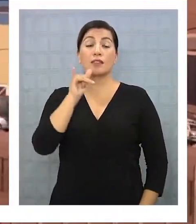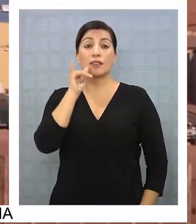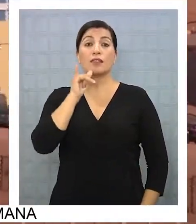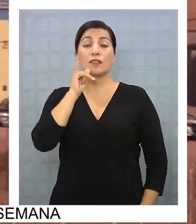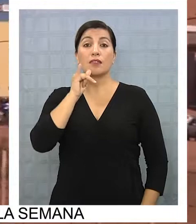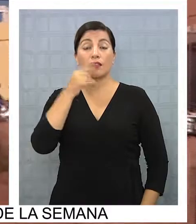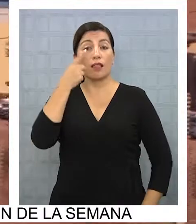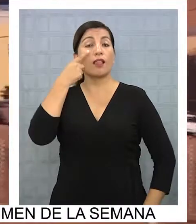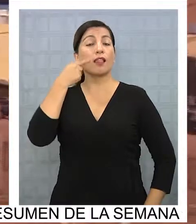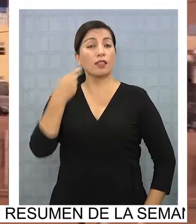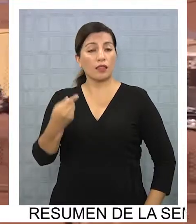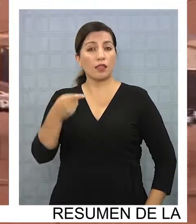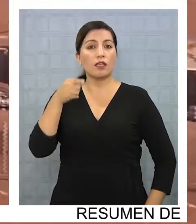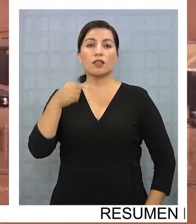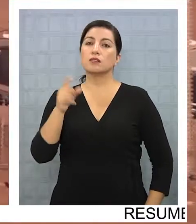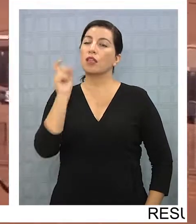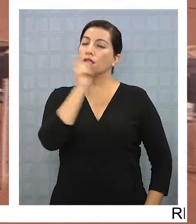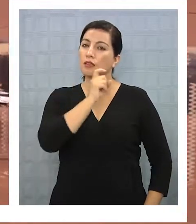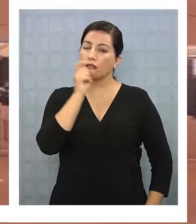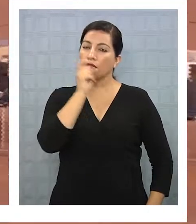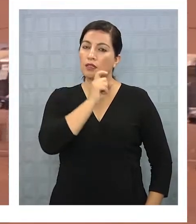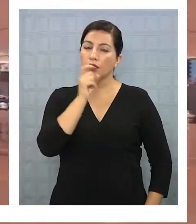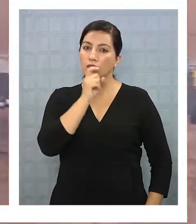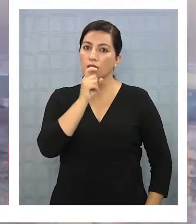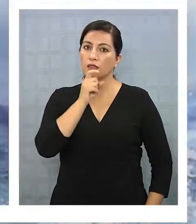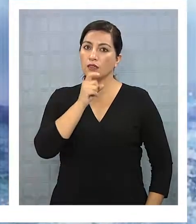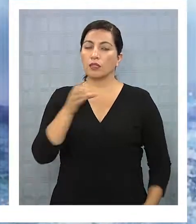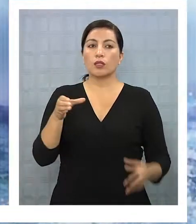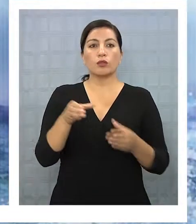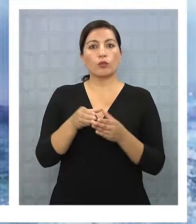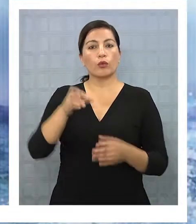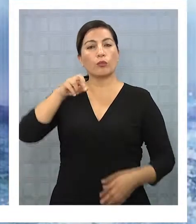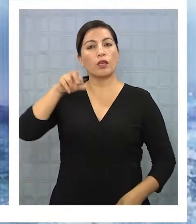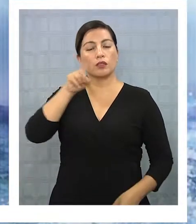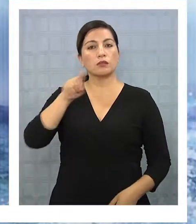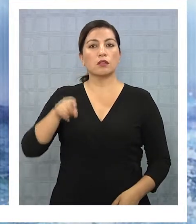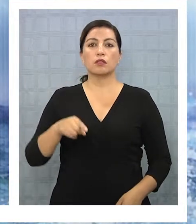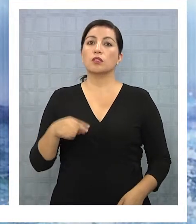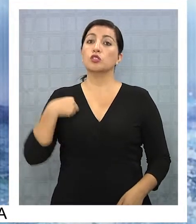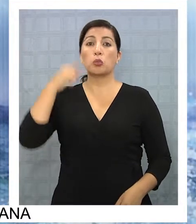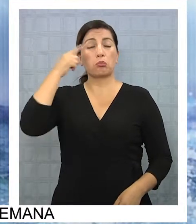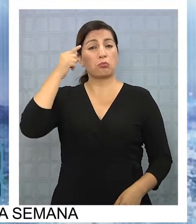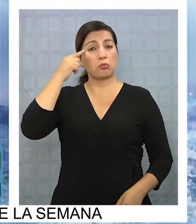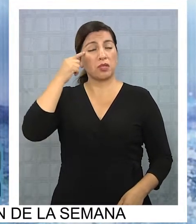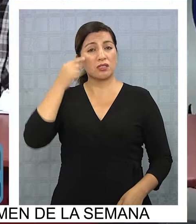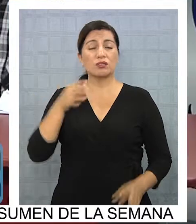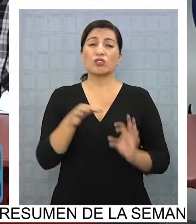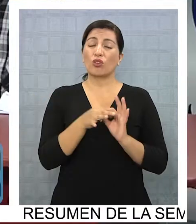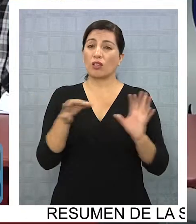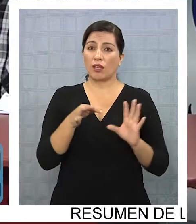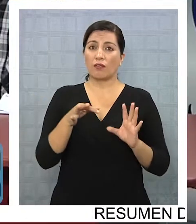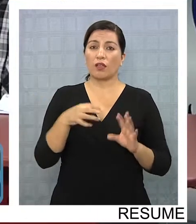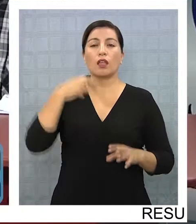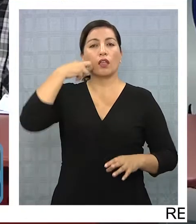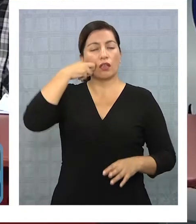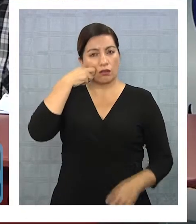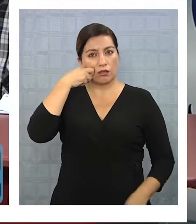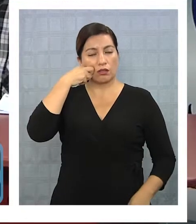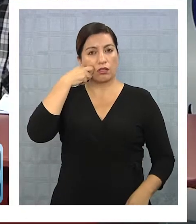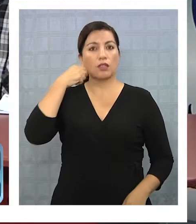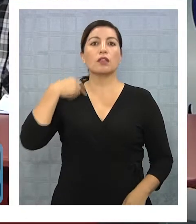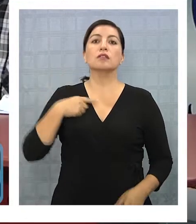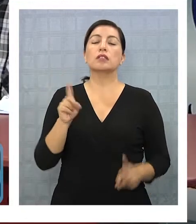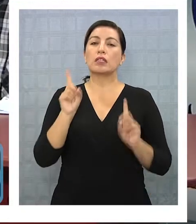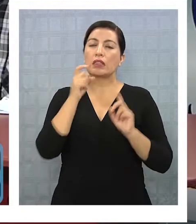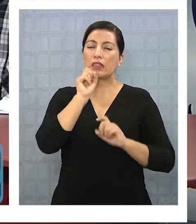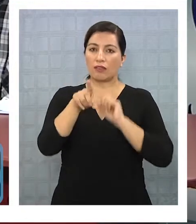al día salió a criticar el accionar del militante PC. Yo creo que es gravísimo, mira, todo ser humano requiere defensa, yo soy muy pro